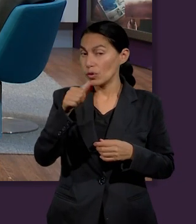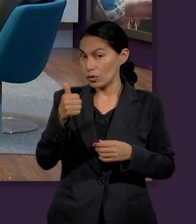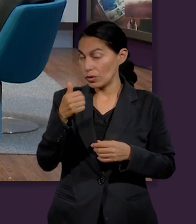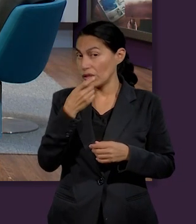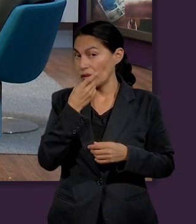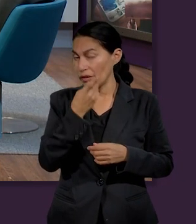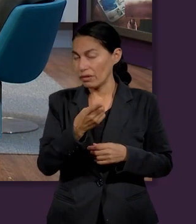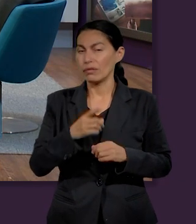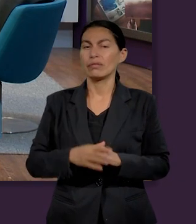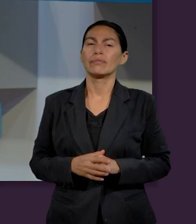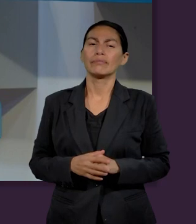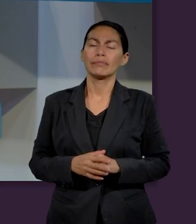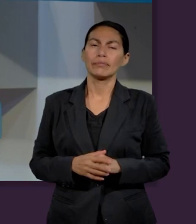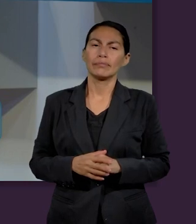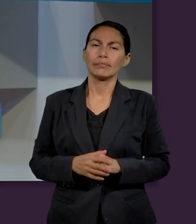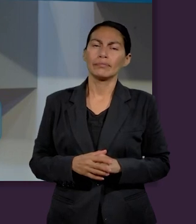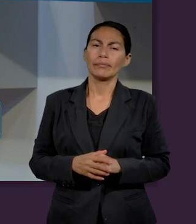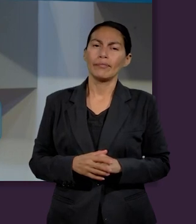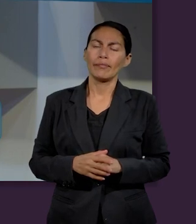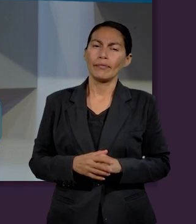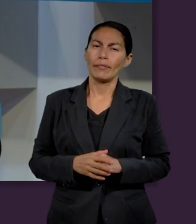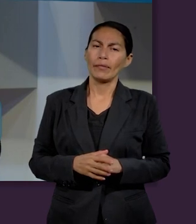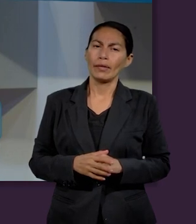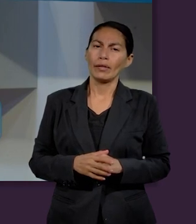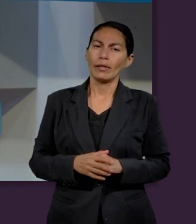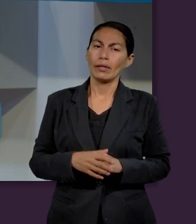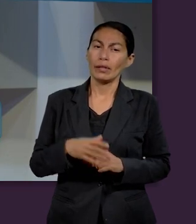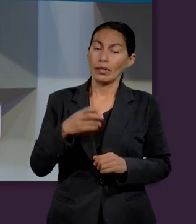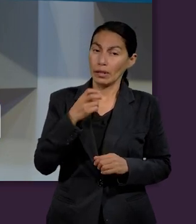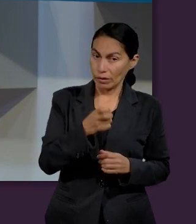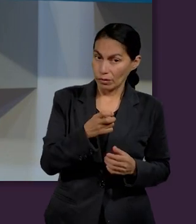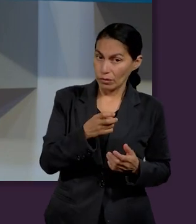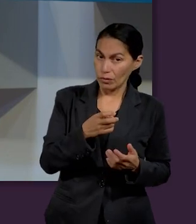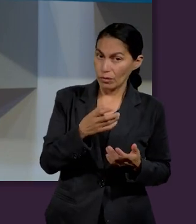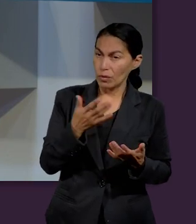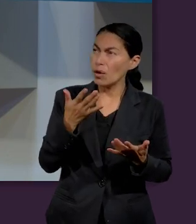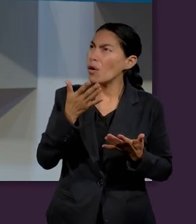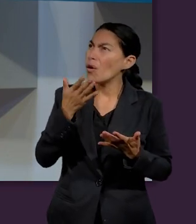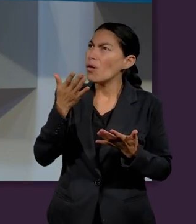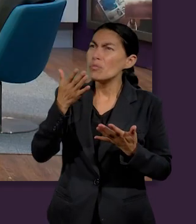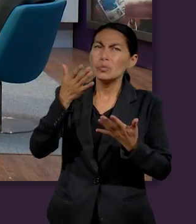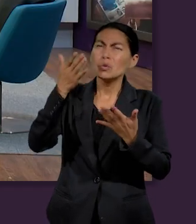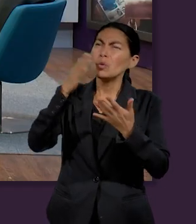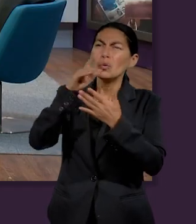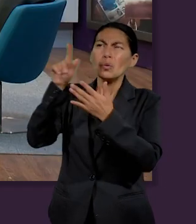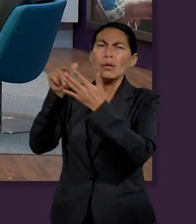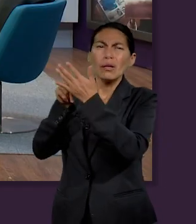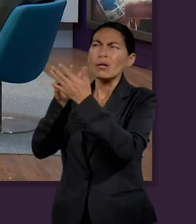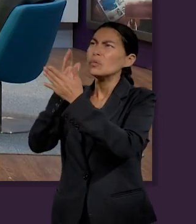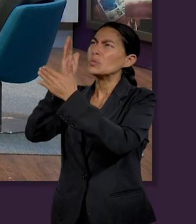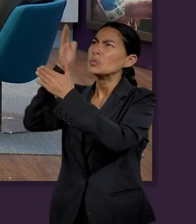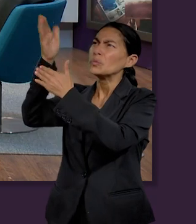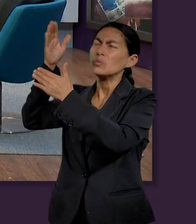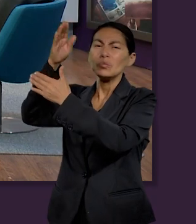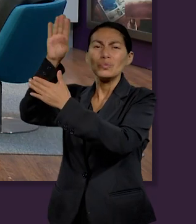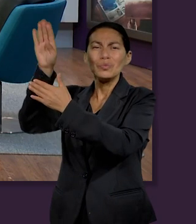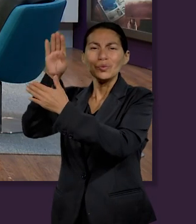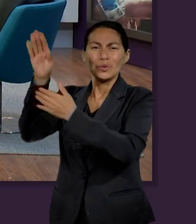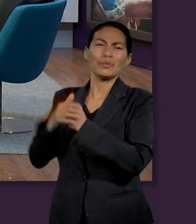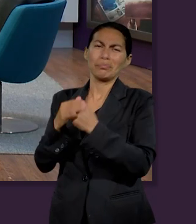entender que buscan una patria y creo que todos nosotros buscamos esa patria colocando nuestro corazón,